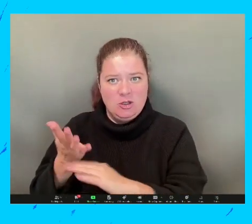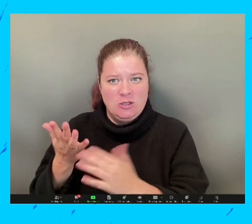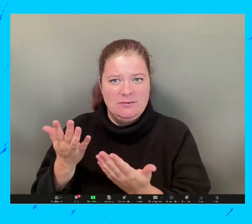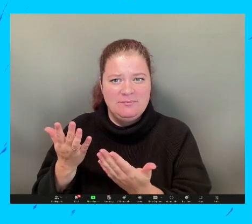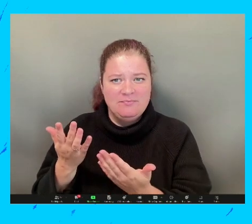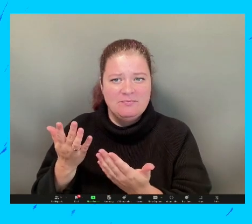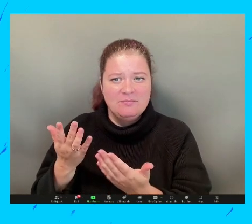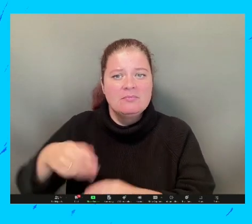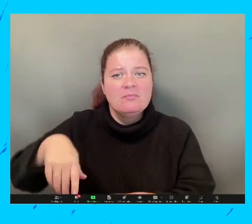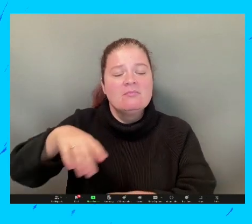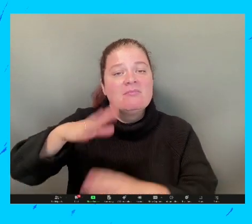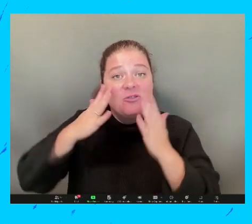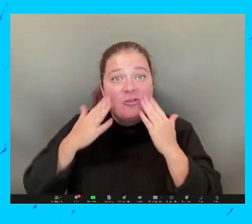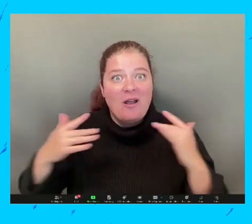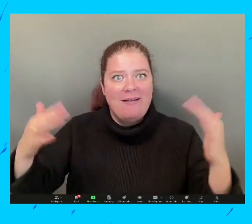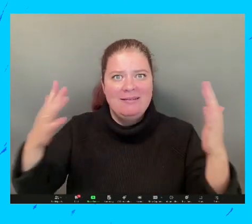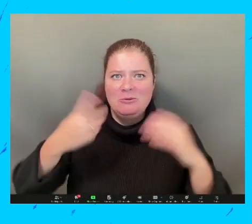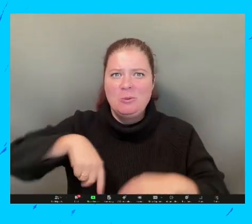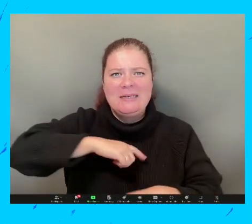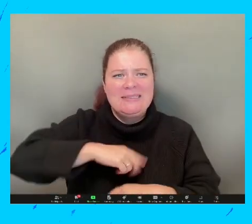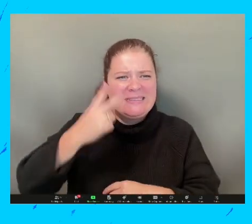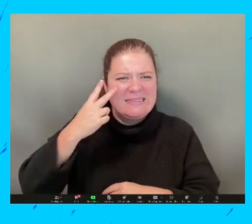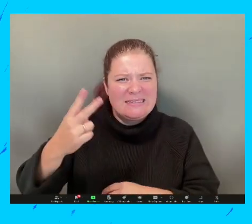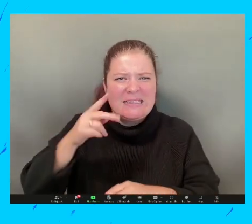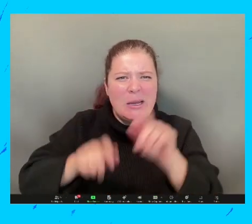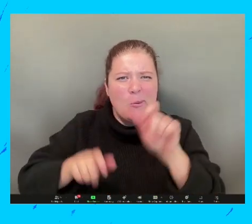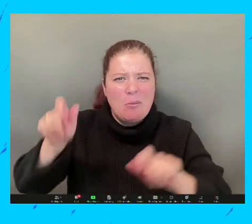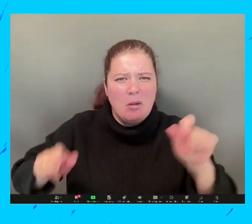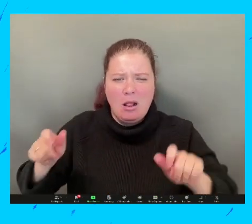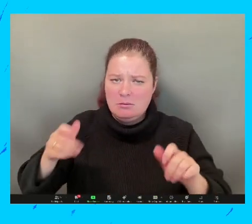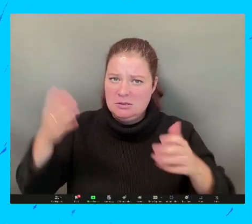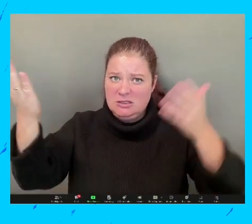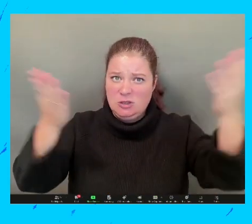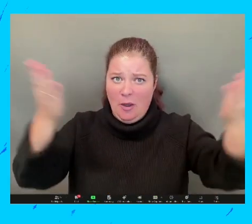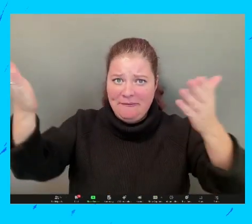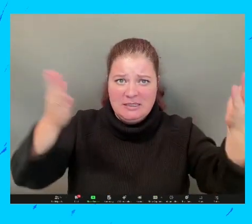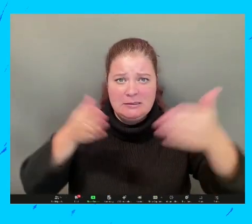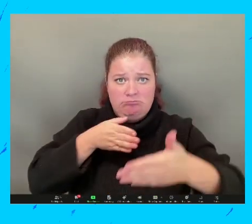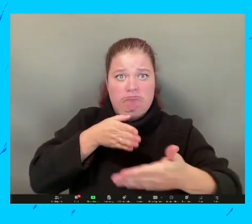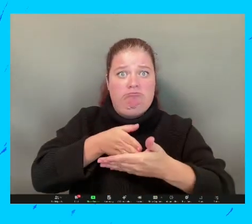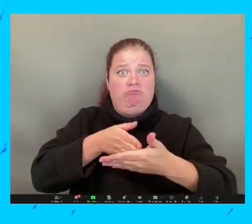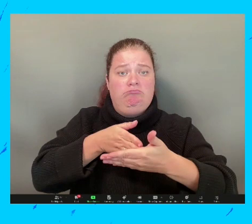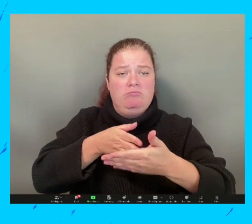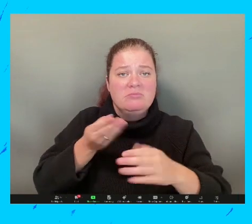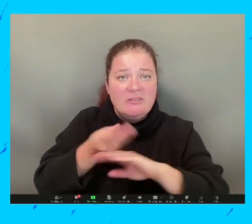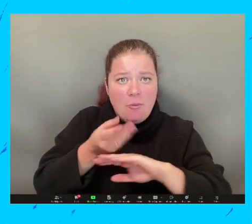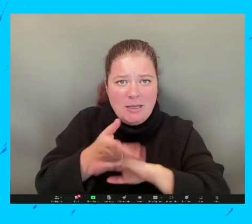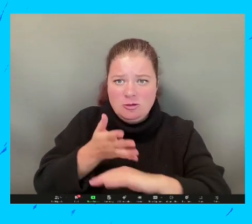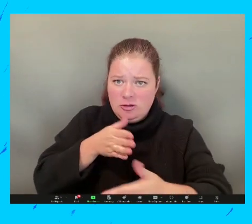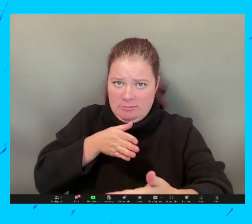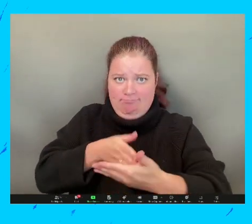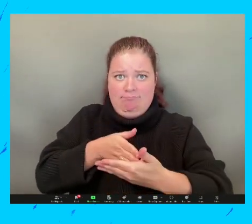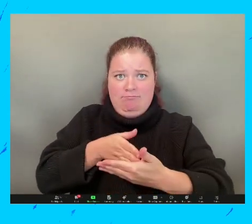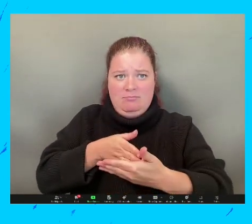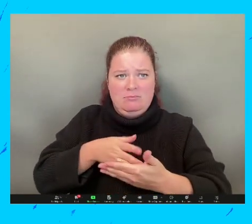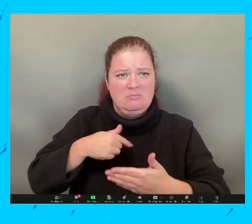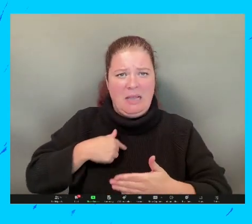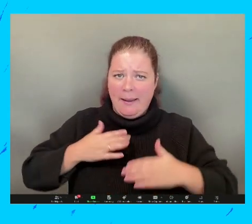amigable. Hemos visto que en el pasado los jóvenes no han tenido acceso